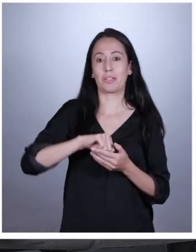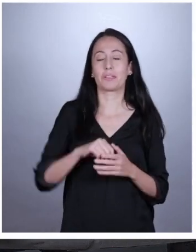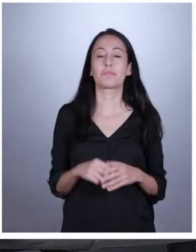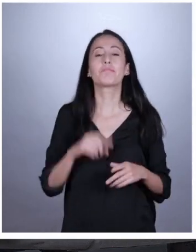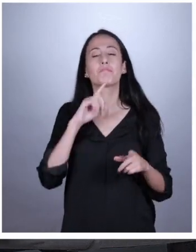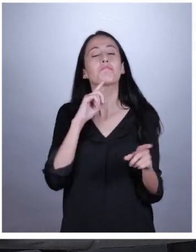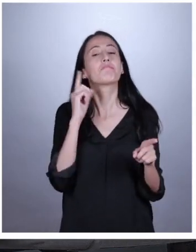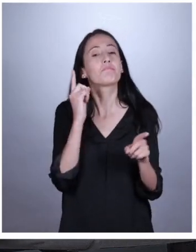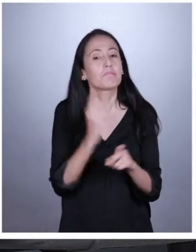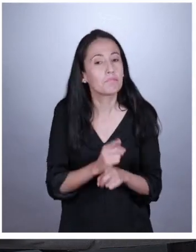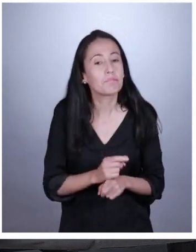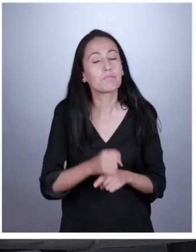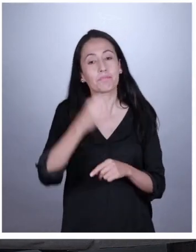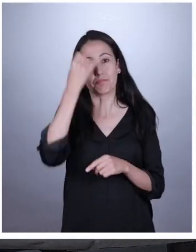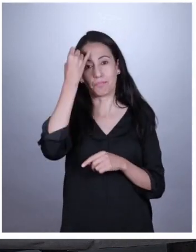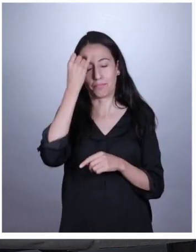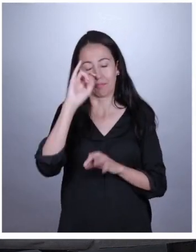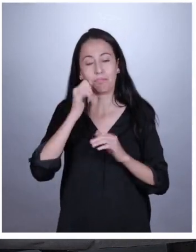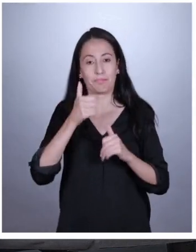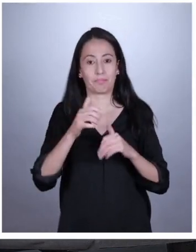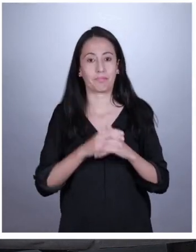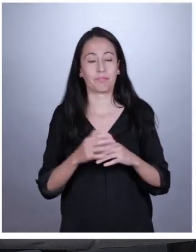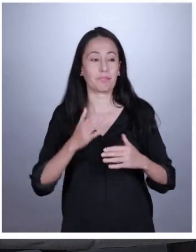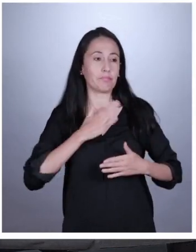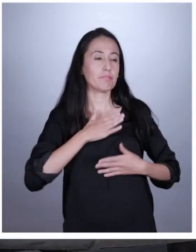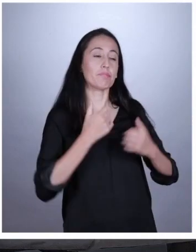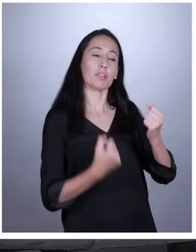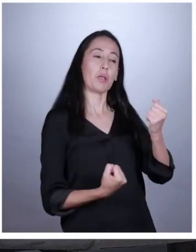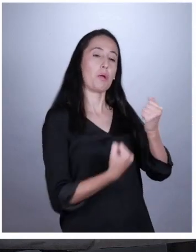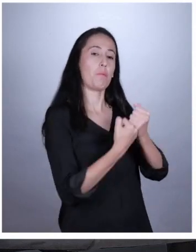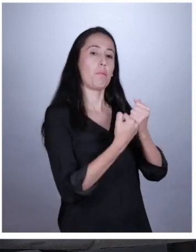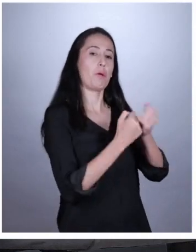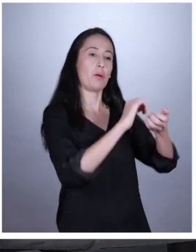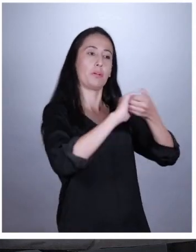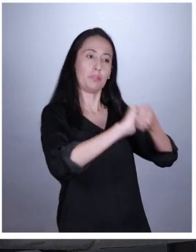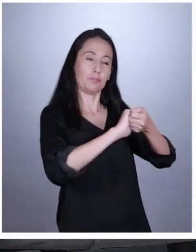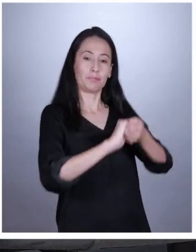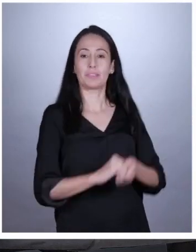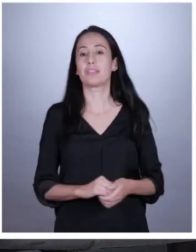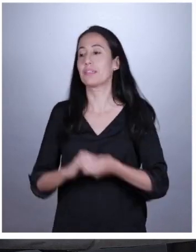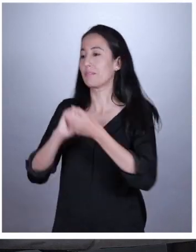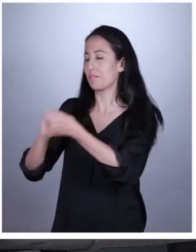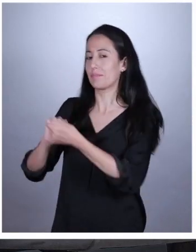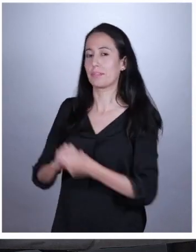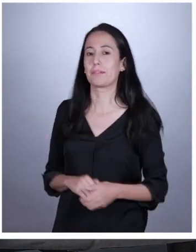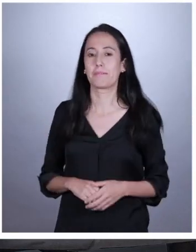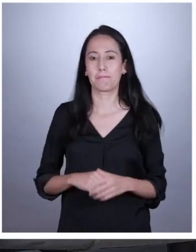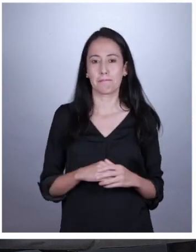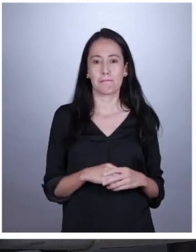Mmm, me parece increíble. Y ya sabes que cuentas conmigo siempre para eso.